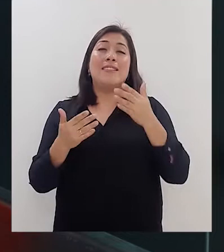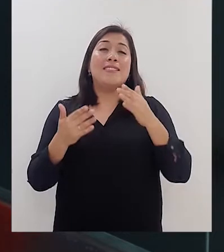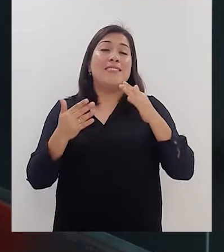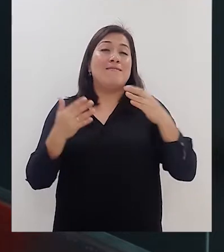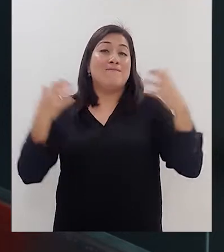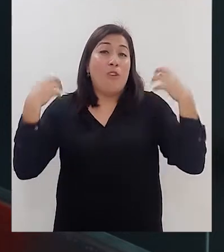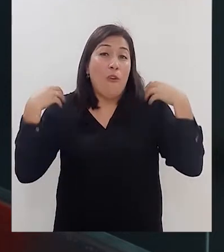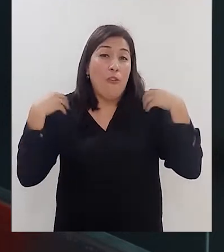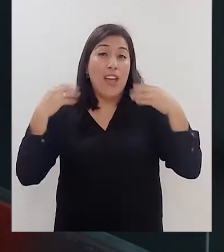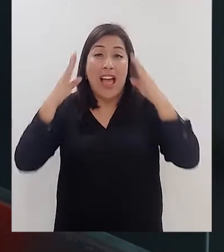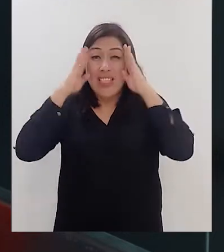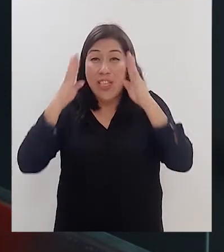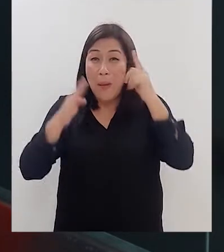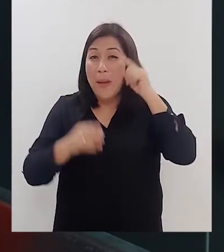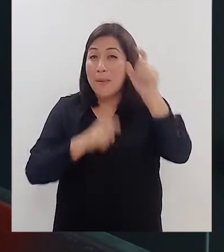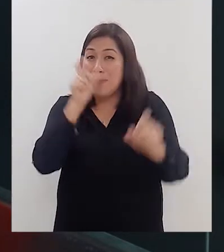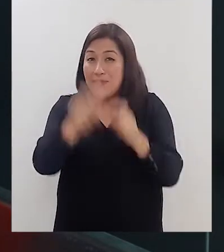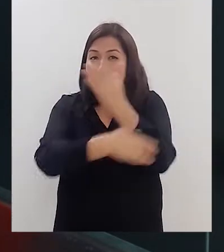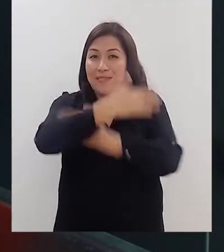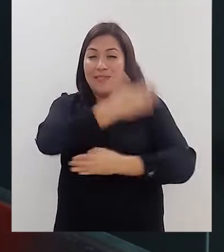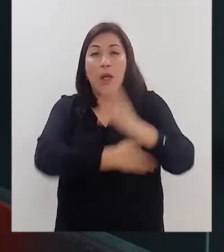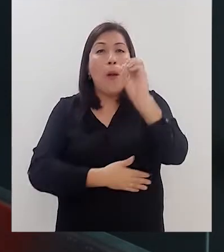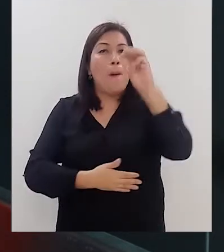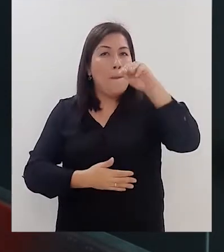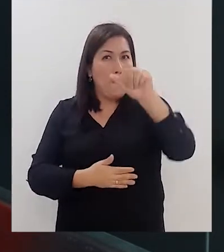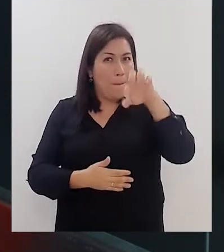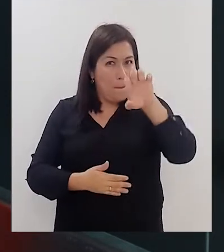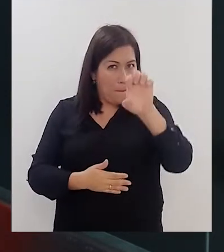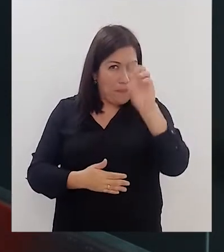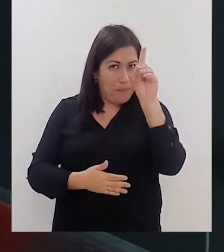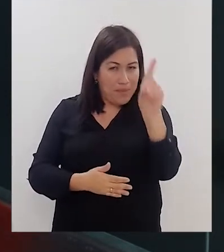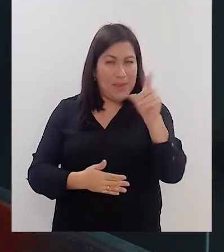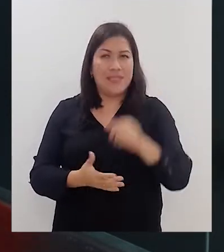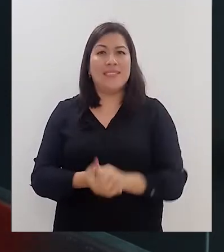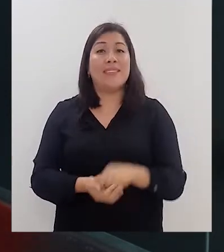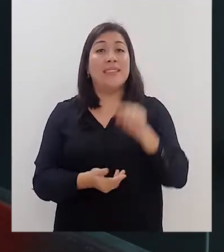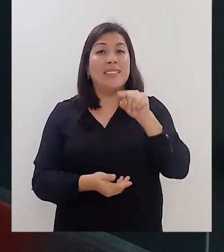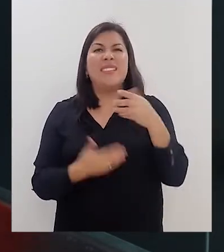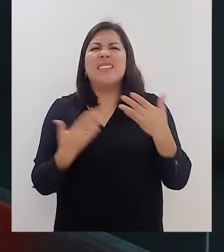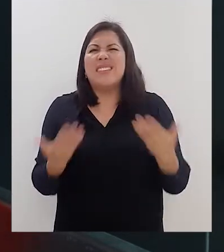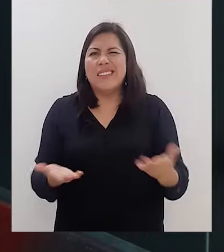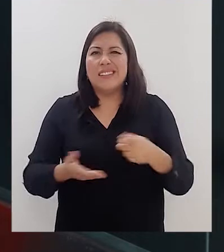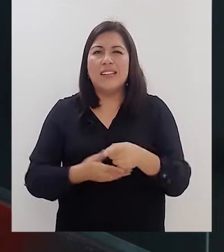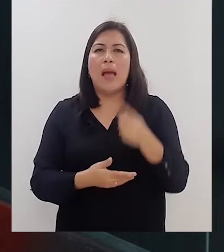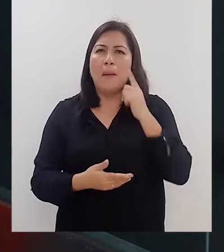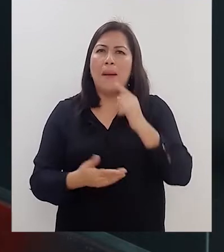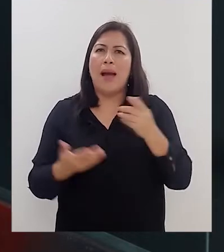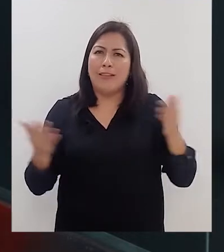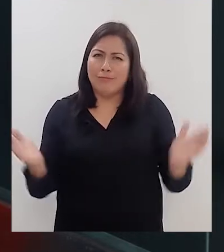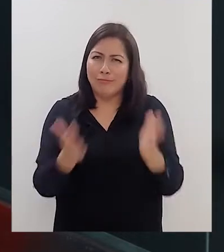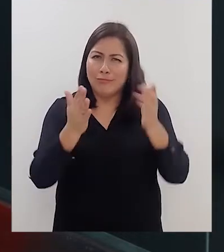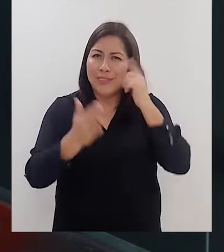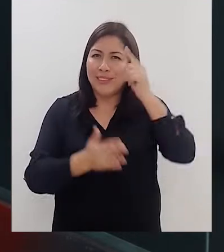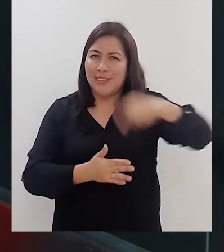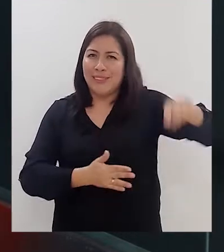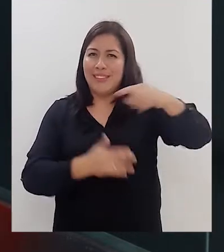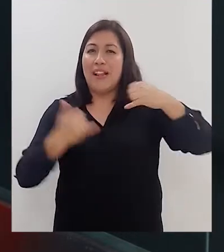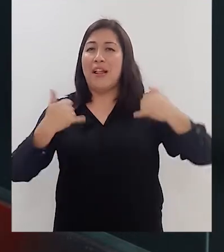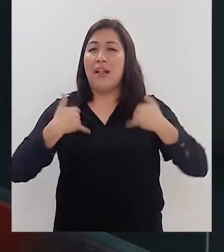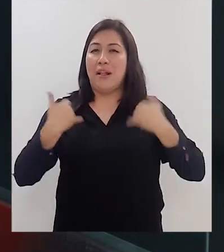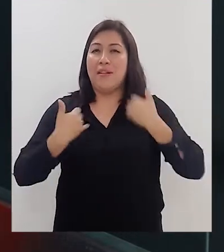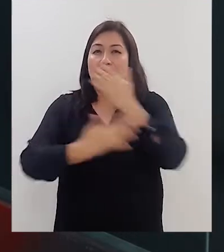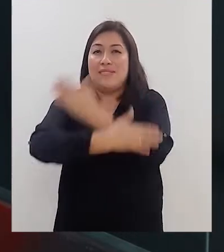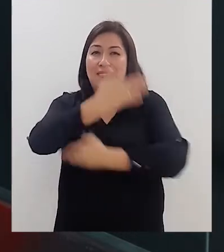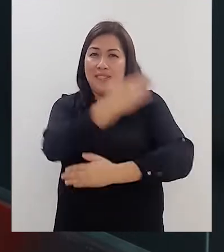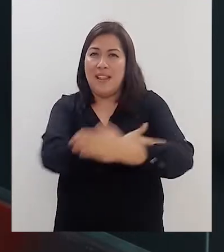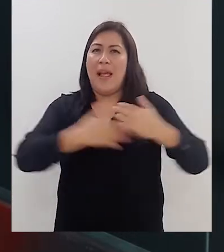persona con discapacidad la OMAPEP por hacer que nuestros jóvenes con discapacidad